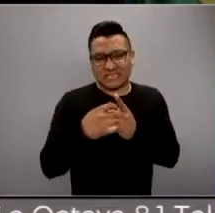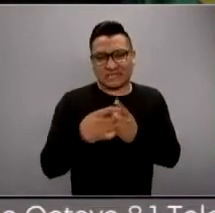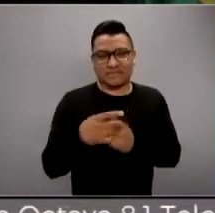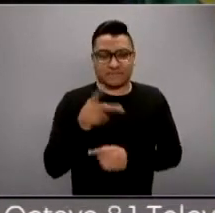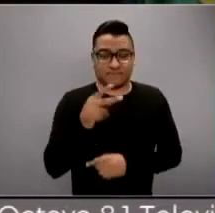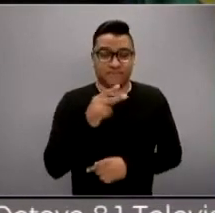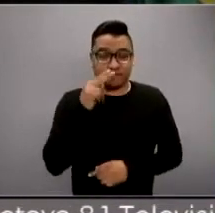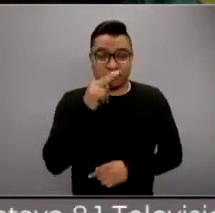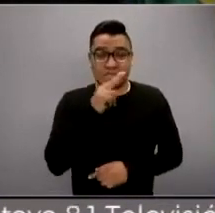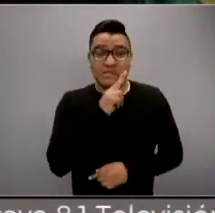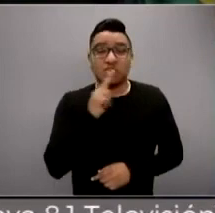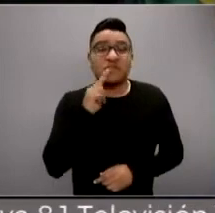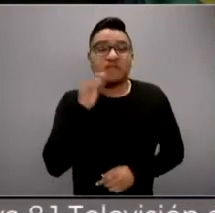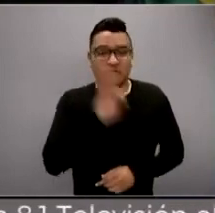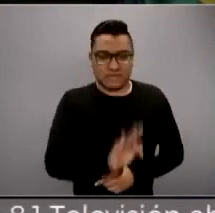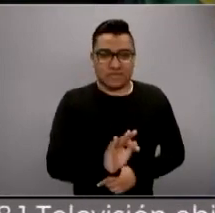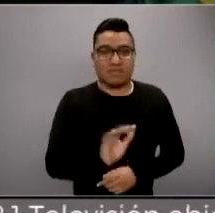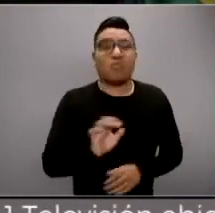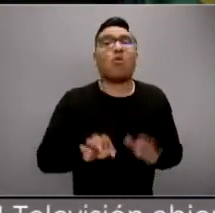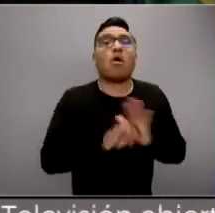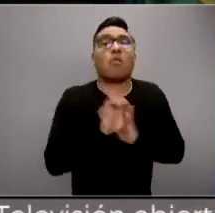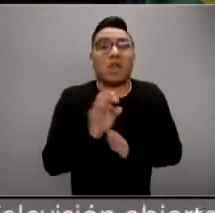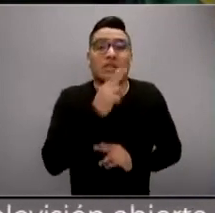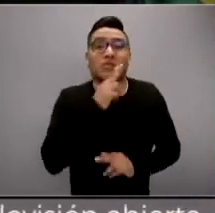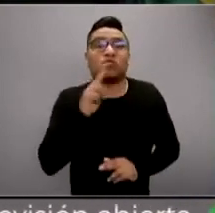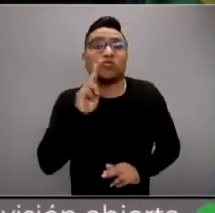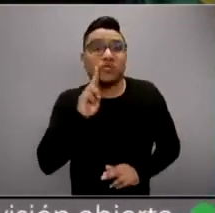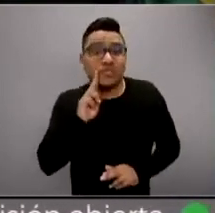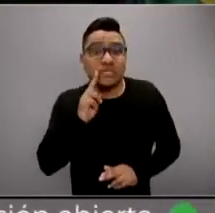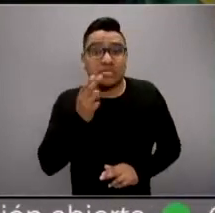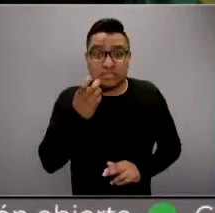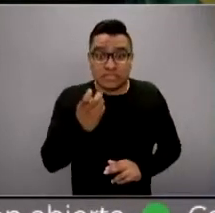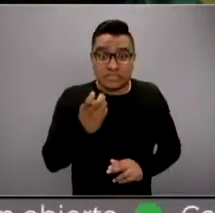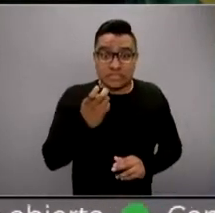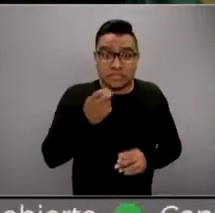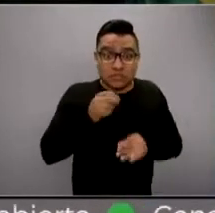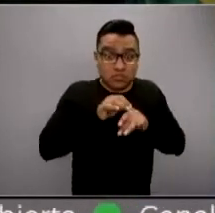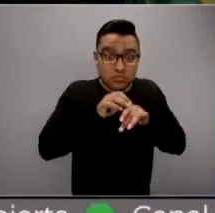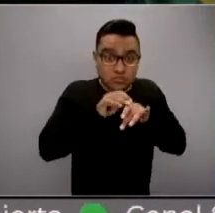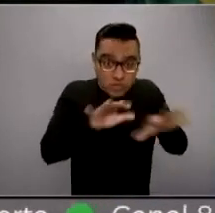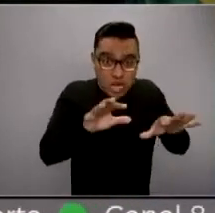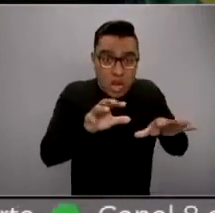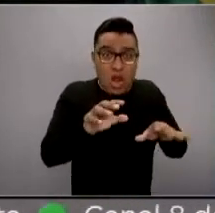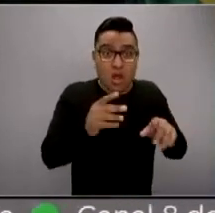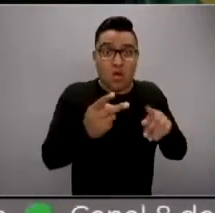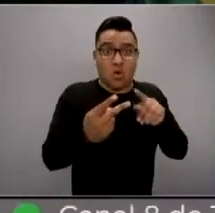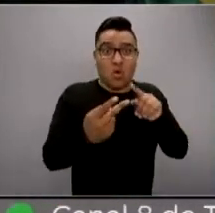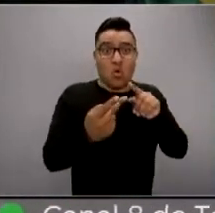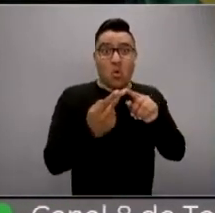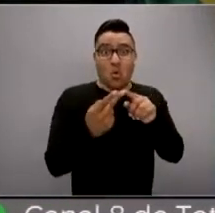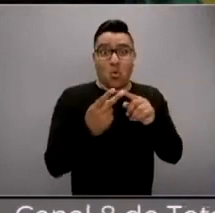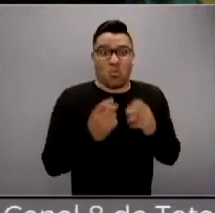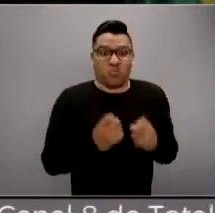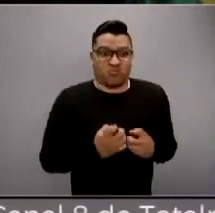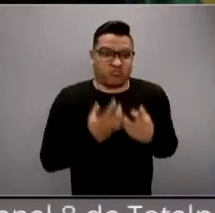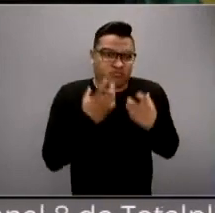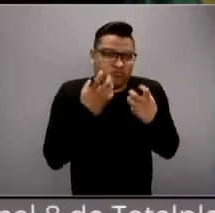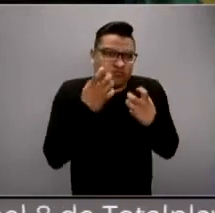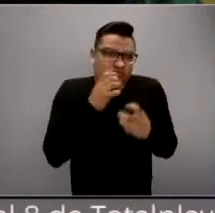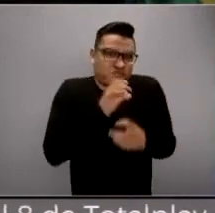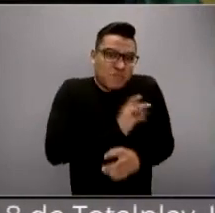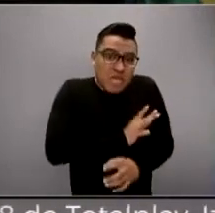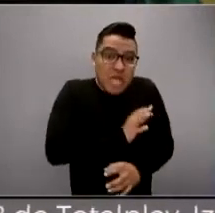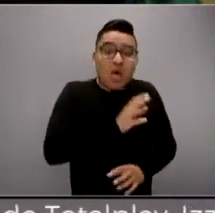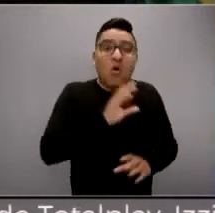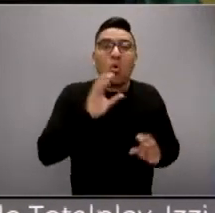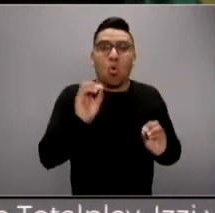Si la noticia te incita a que la compartas o a que sientas rabia, furia, miedo o